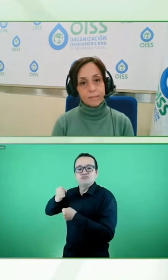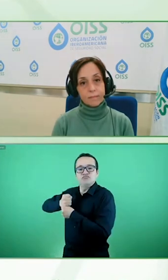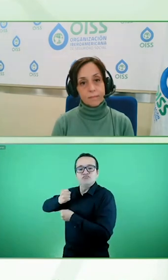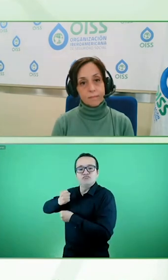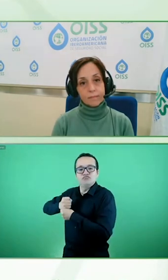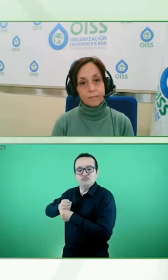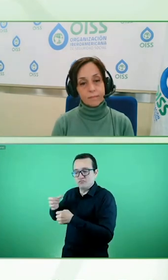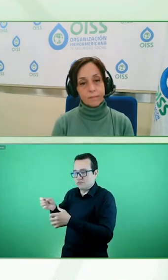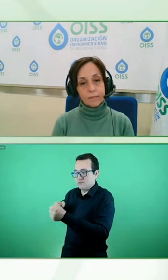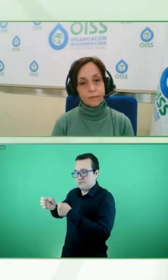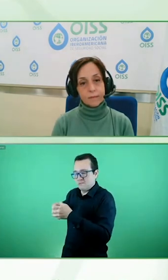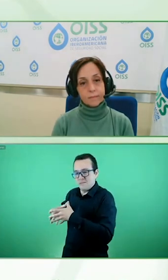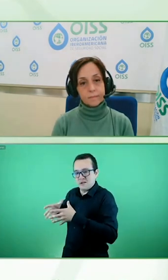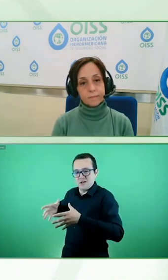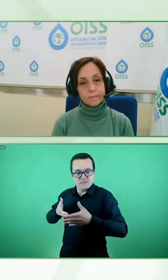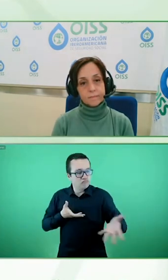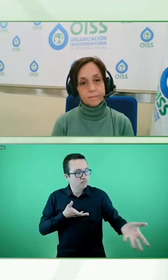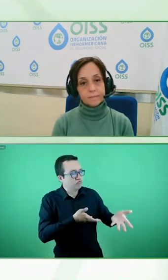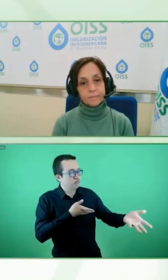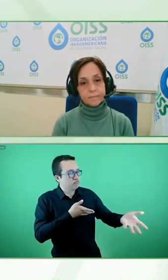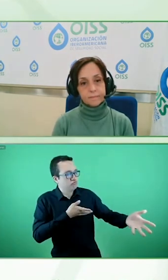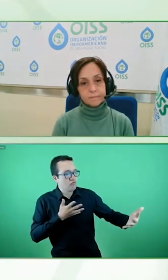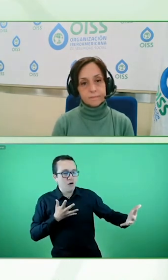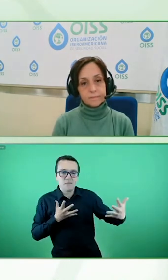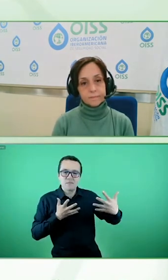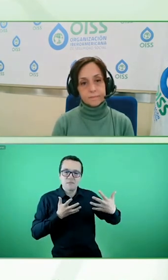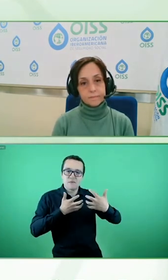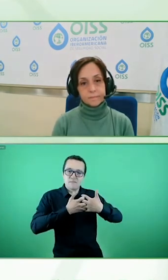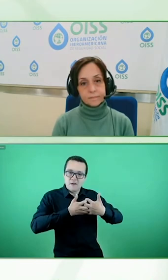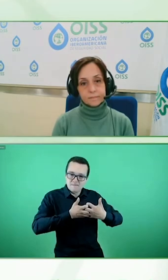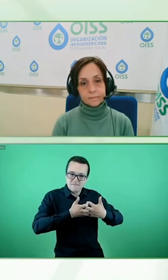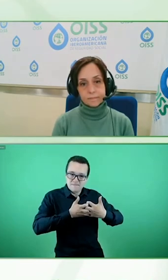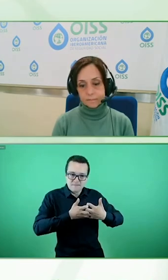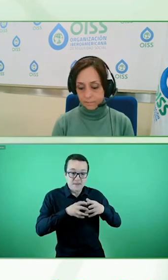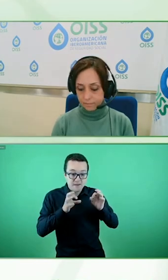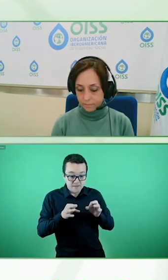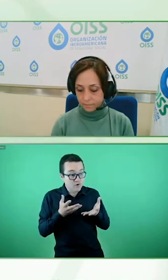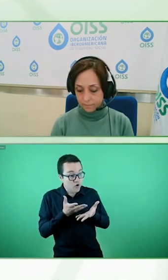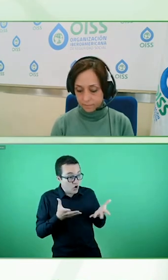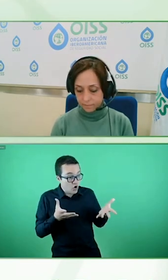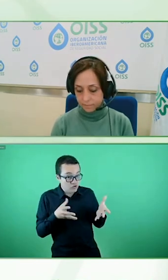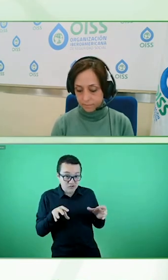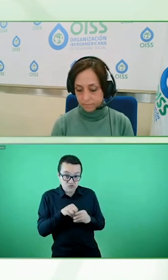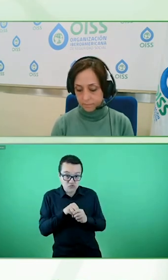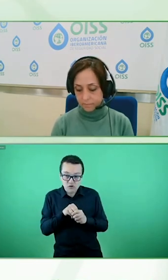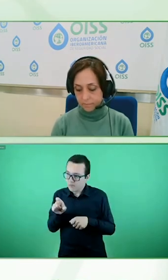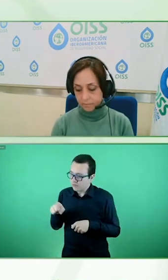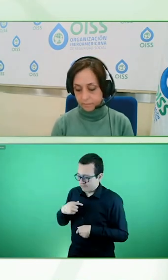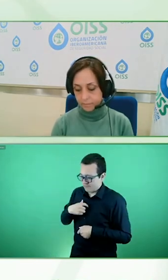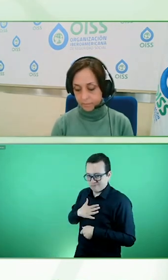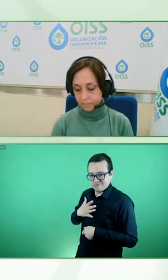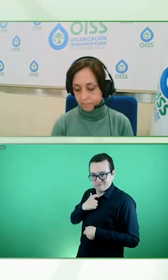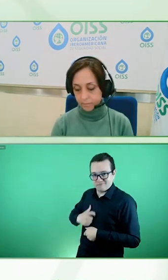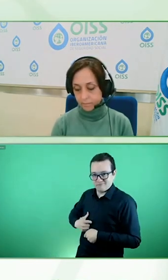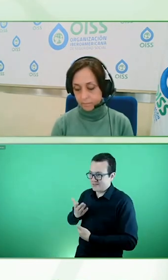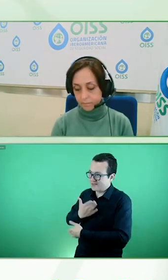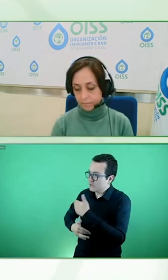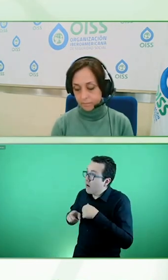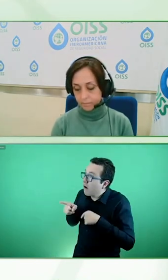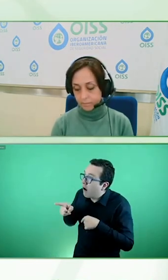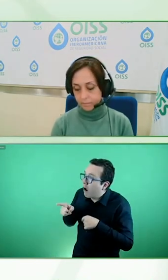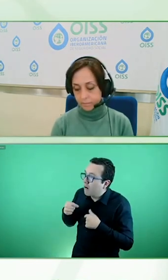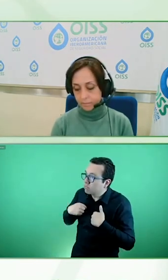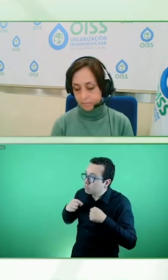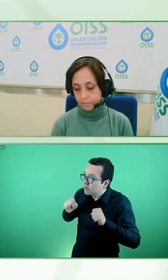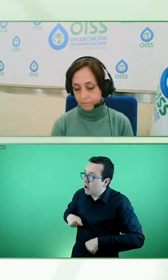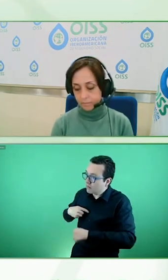productos más inclusivos, también los consumidores con discapacidad pueden entender, bueno, si la empresa ofrece